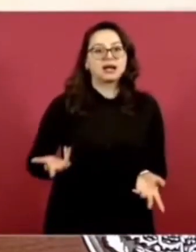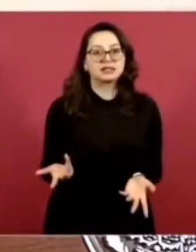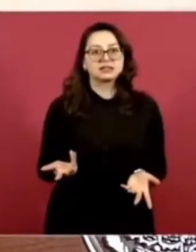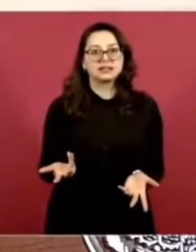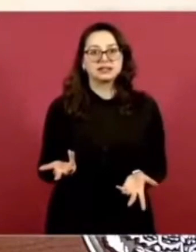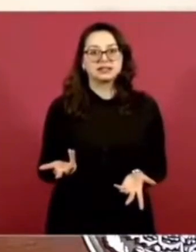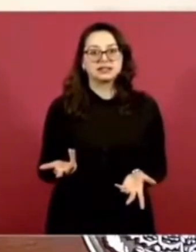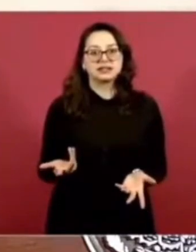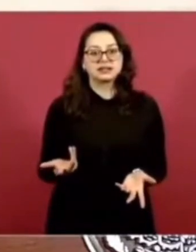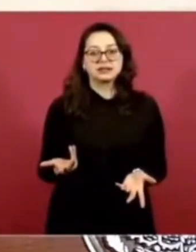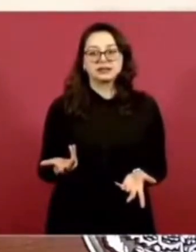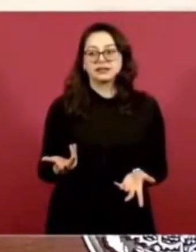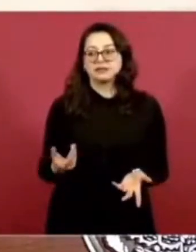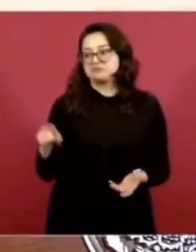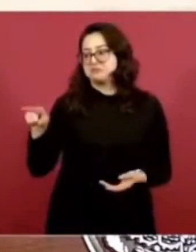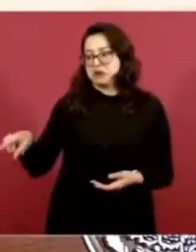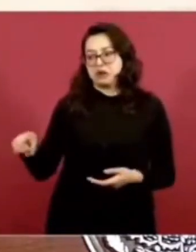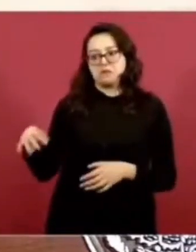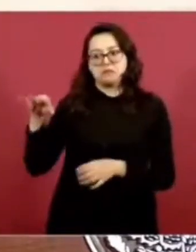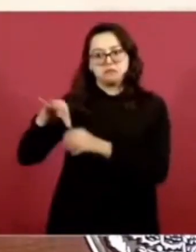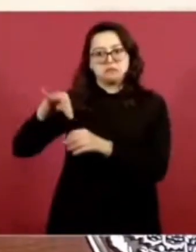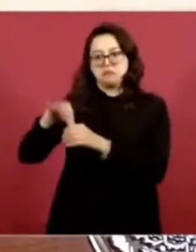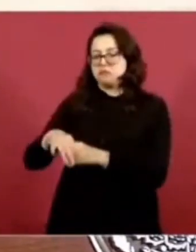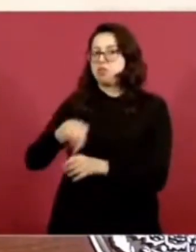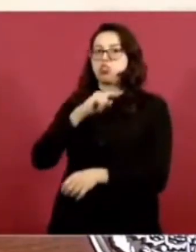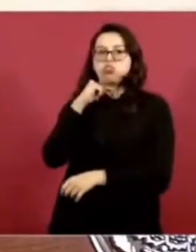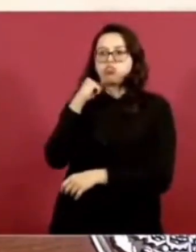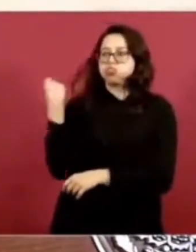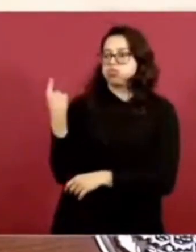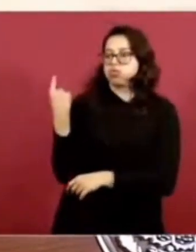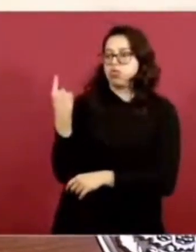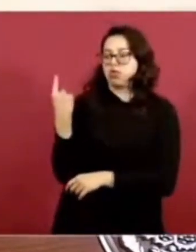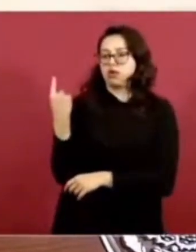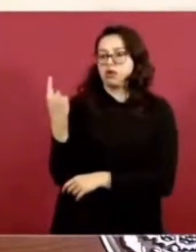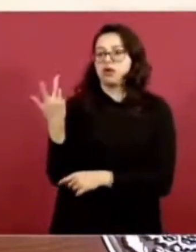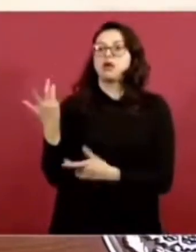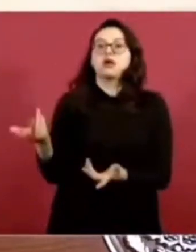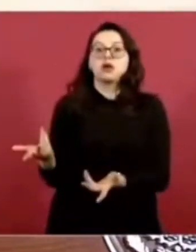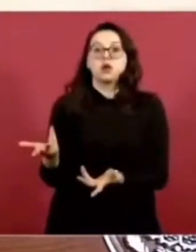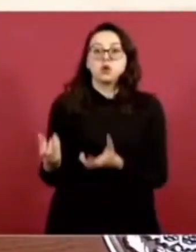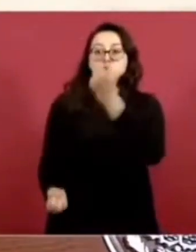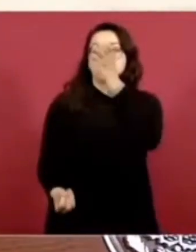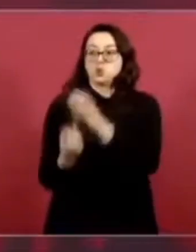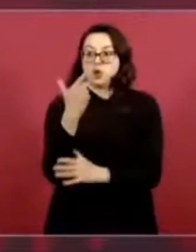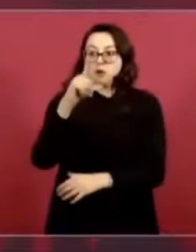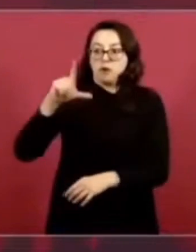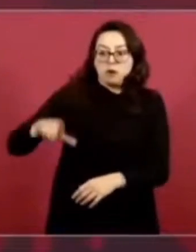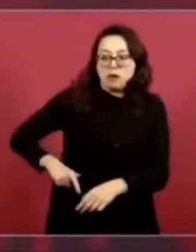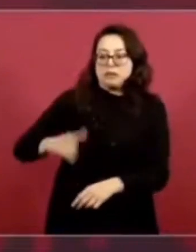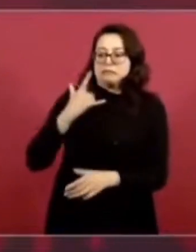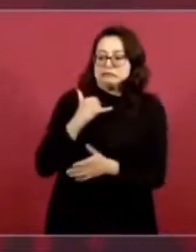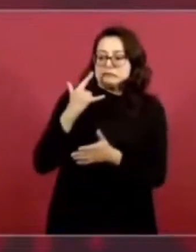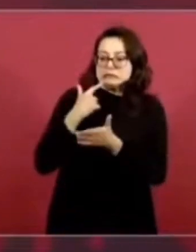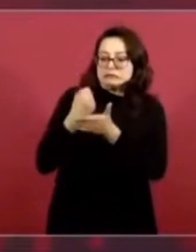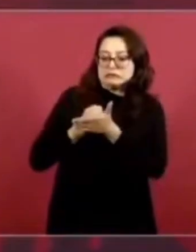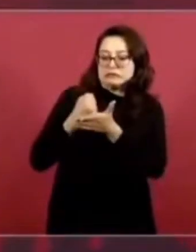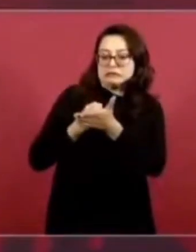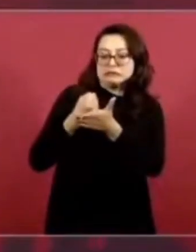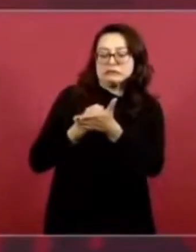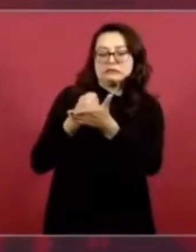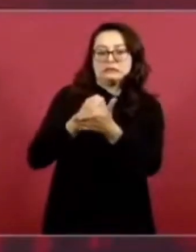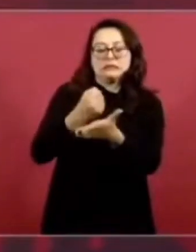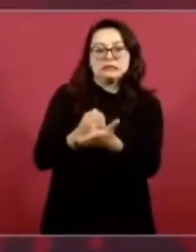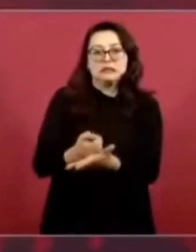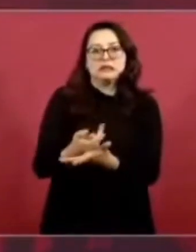Y ahora resulta de que él dice de que la culpa